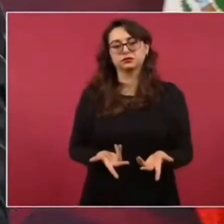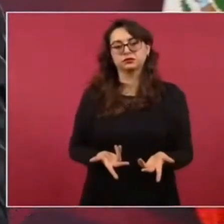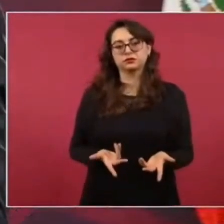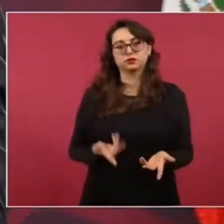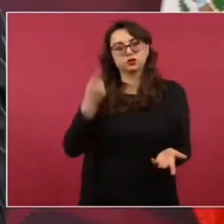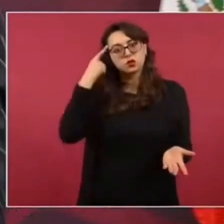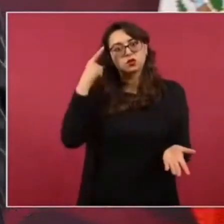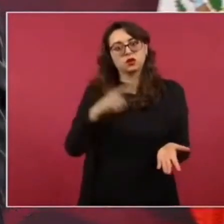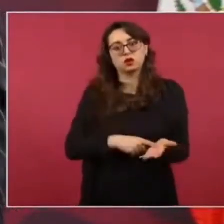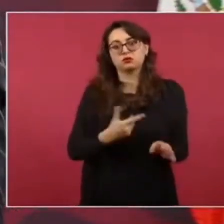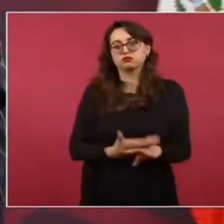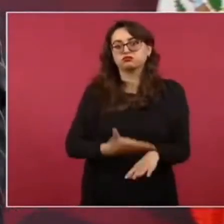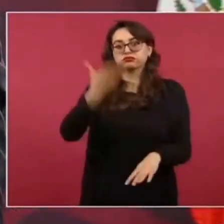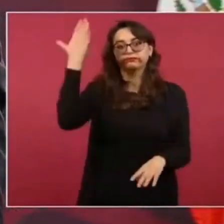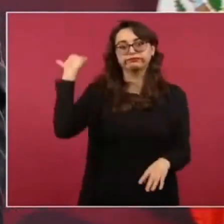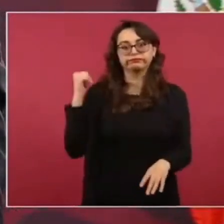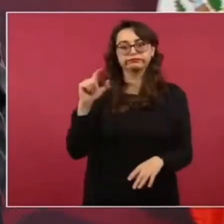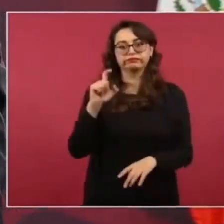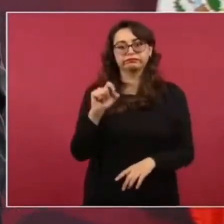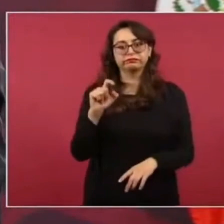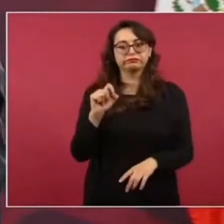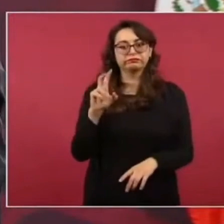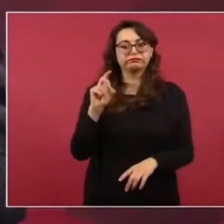escribió hace 20 30 años